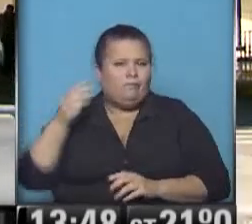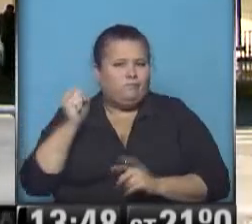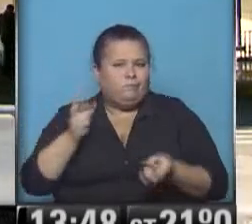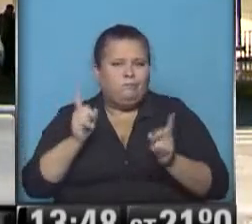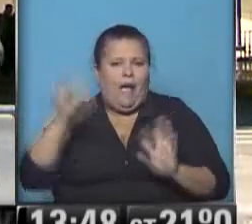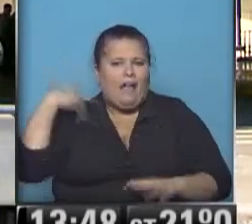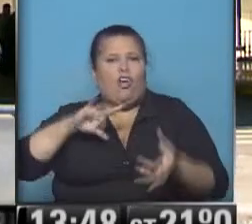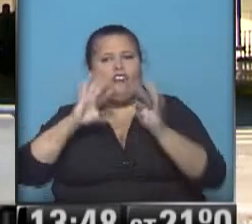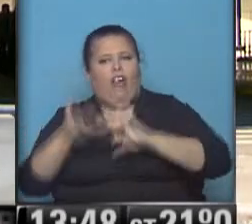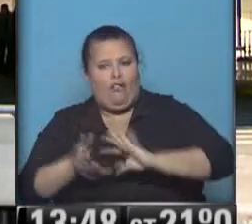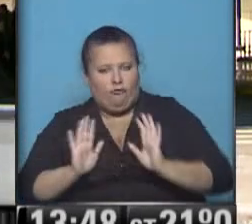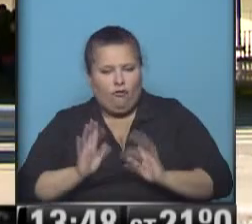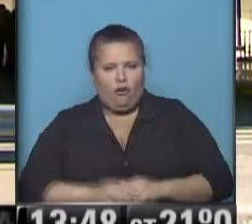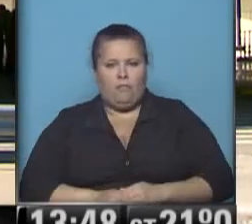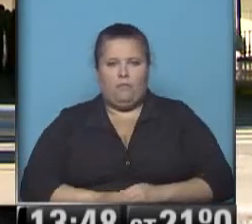por otras vías.